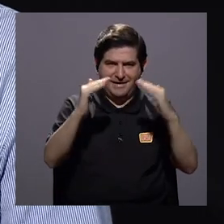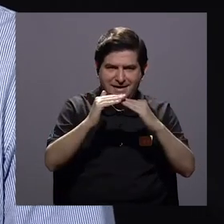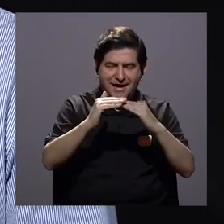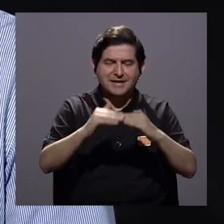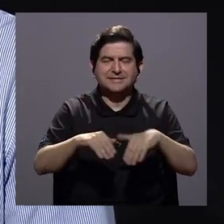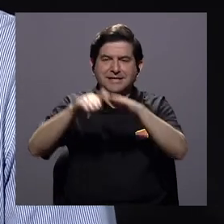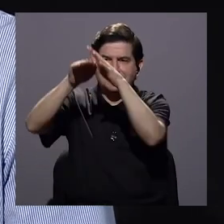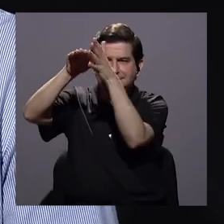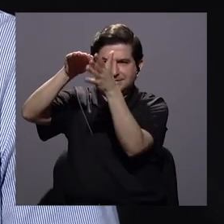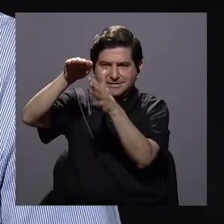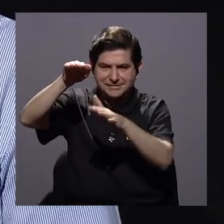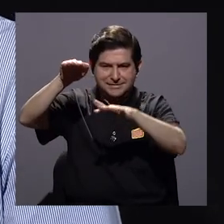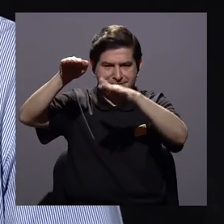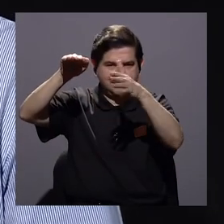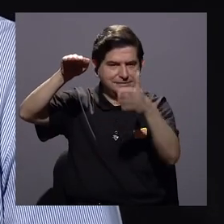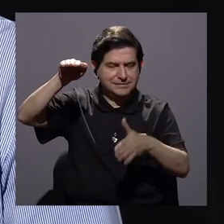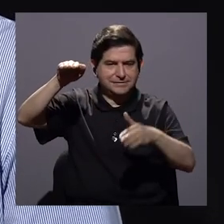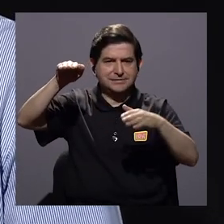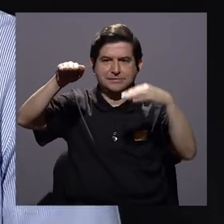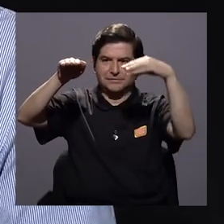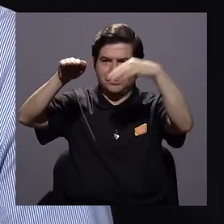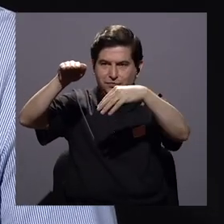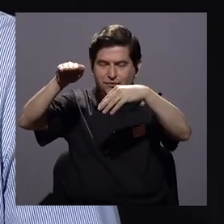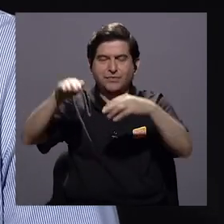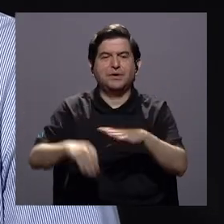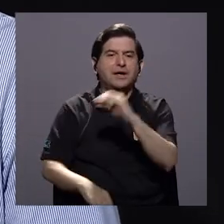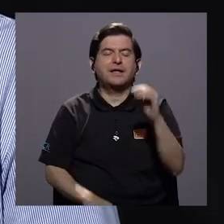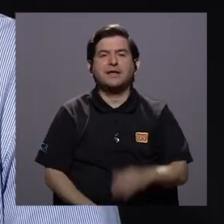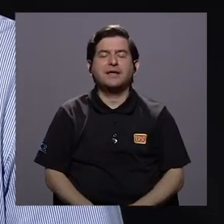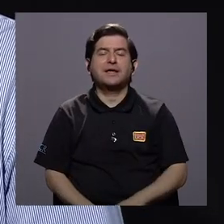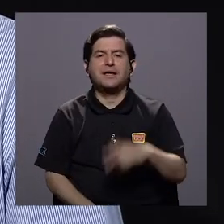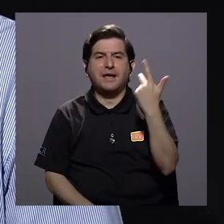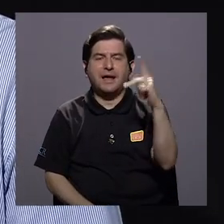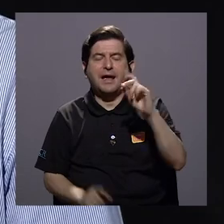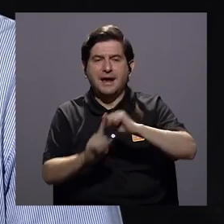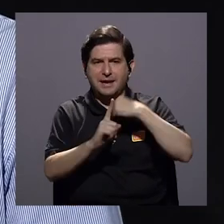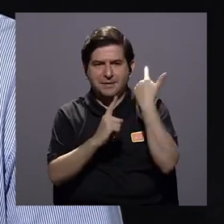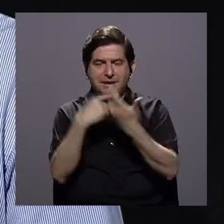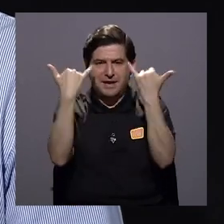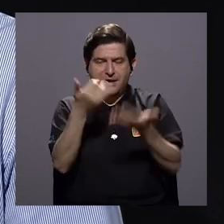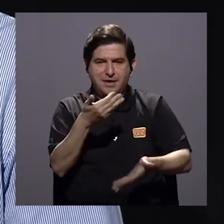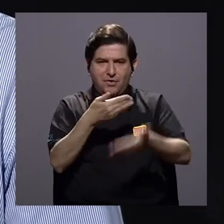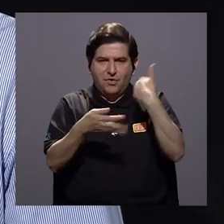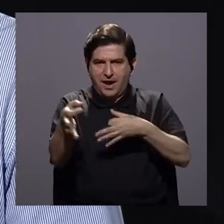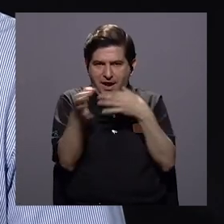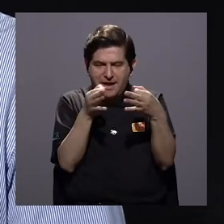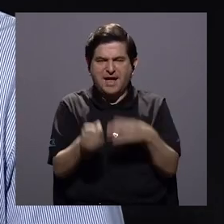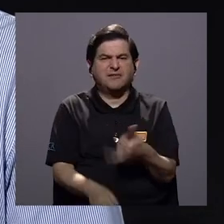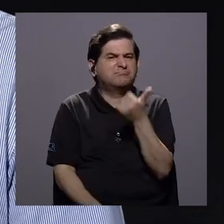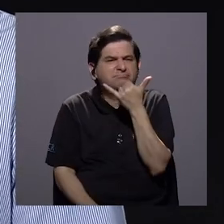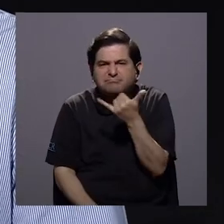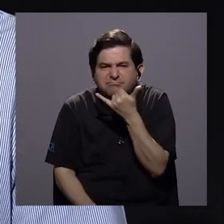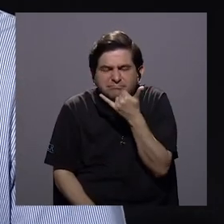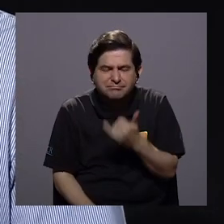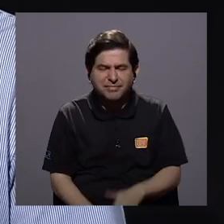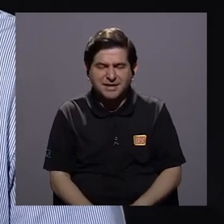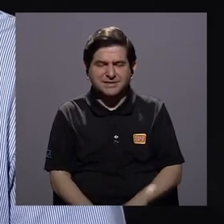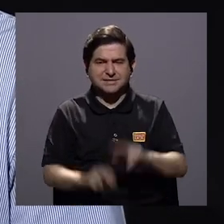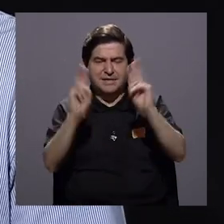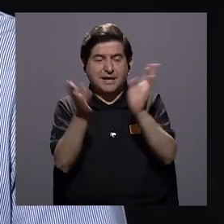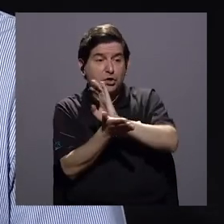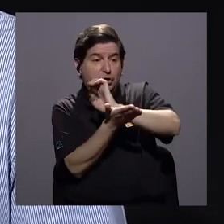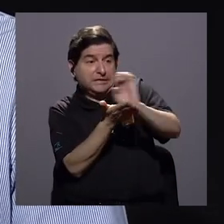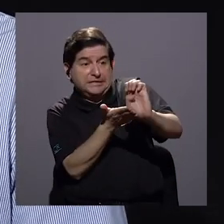vivienda en zonas de la era en muchos casos y la vulnerabilidad social que ya mencionábamos que es lo que pasa ahí con el tema